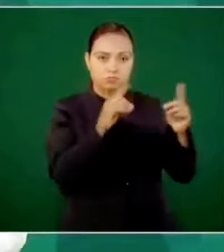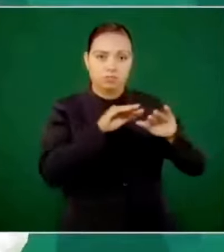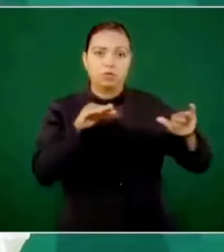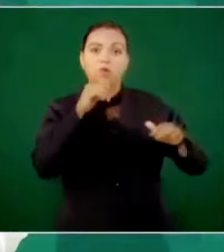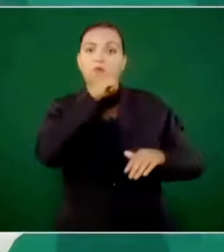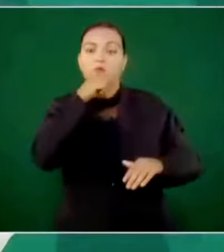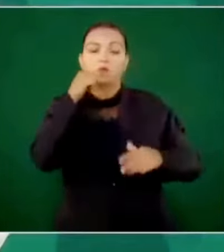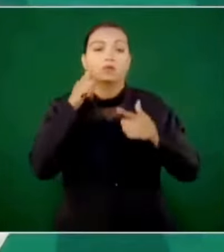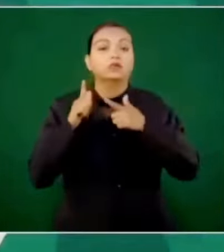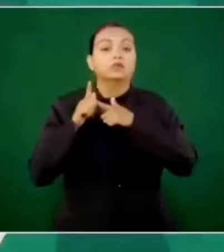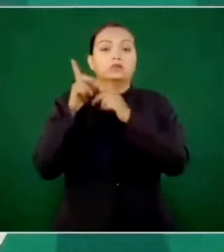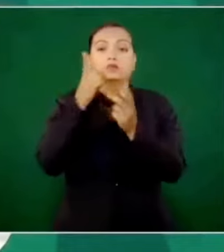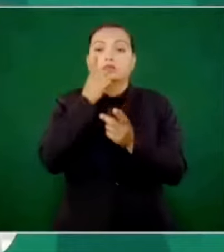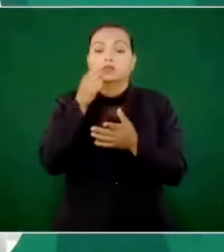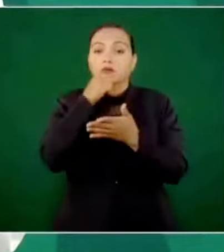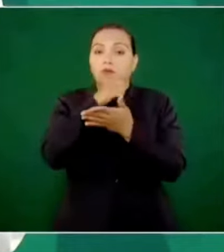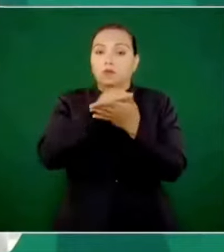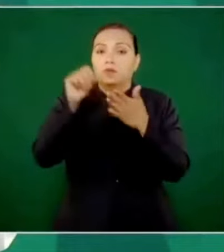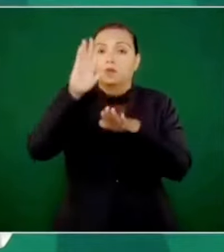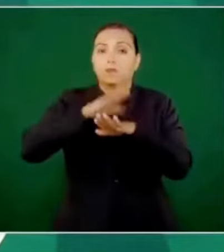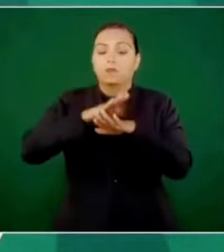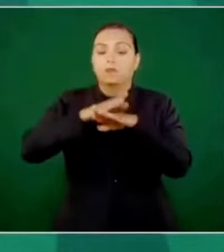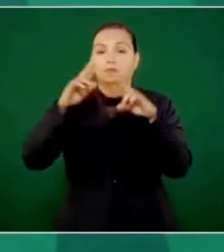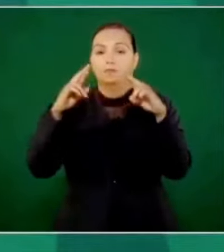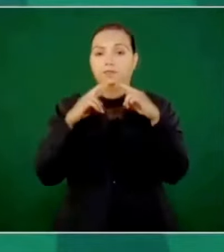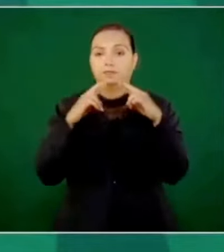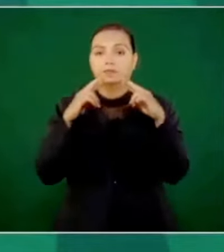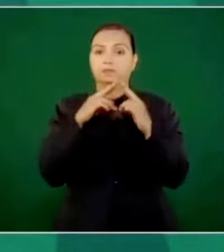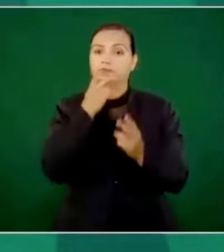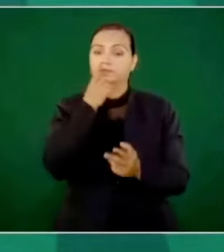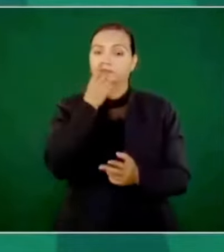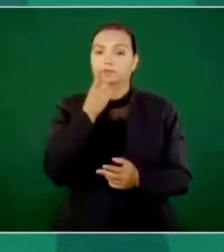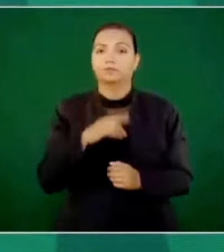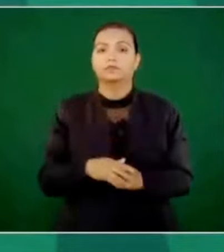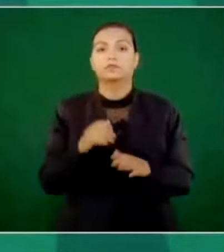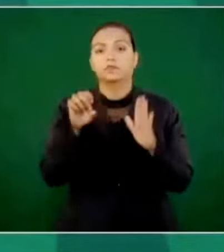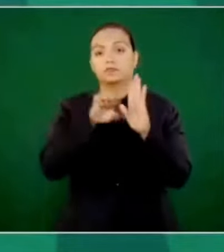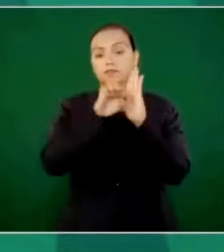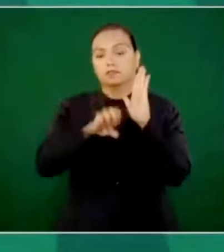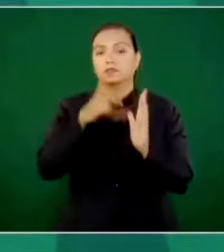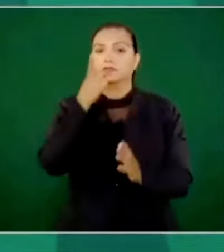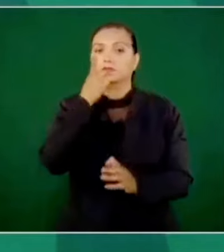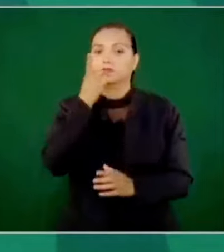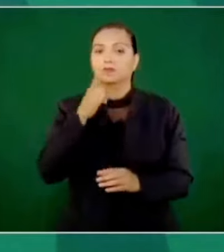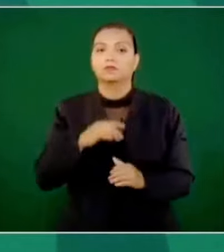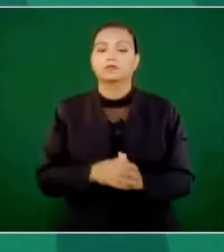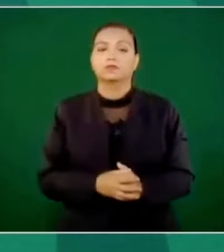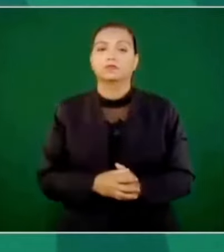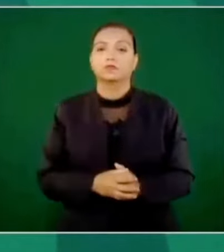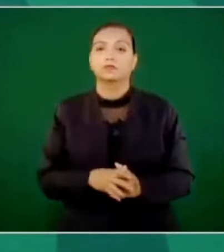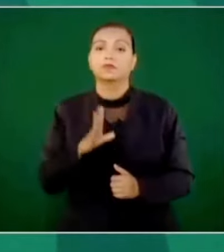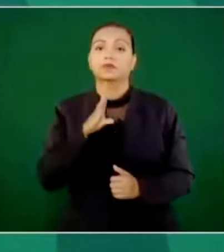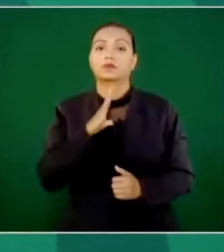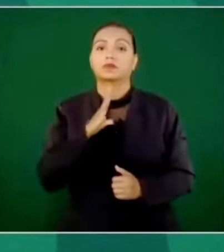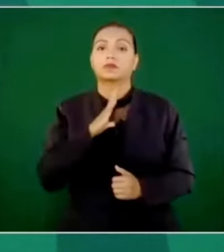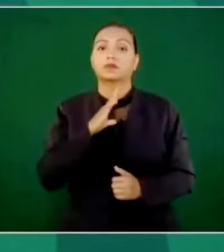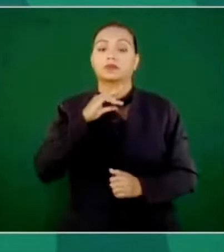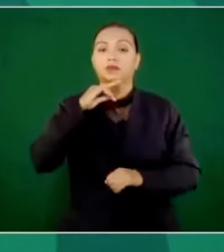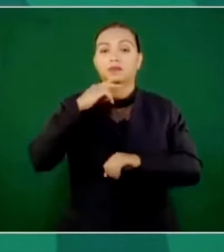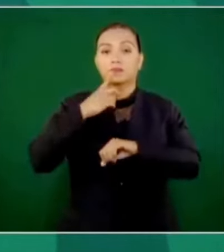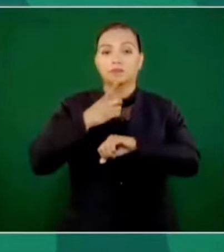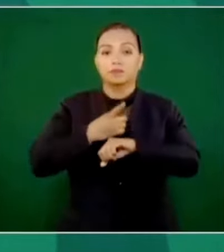pronunciando frases religiosas. Por ejemplo, decía existe la voluntad